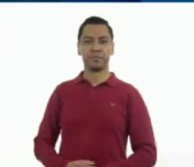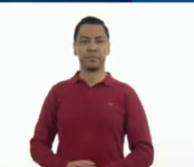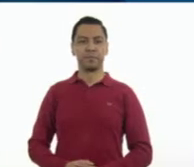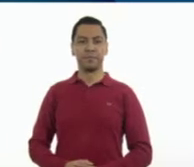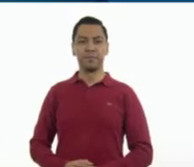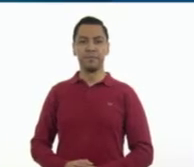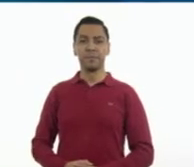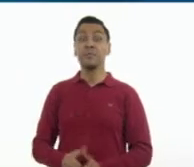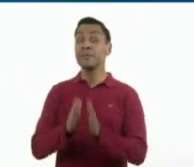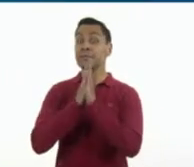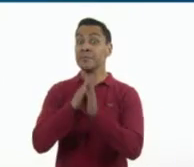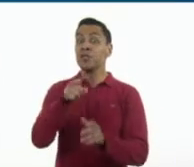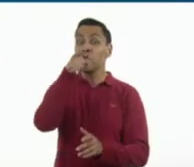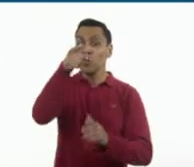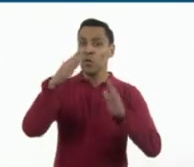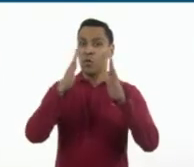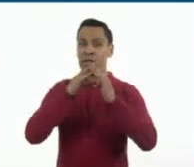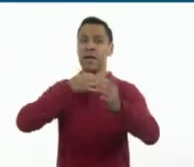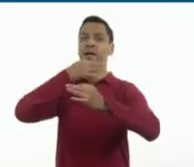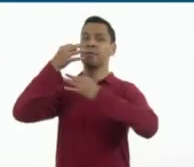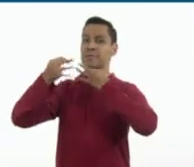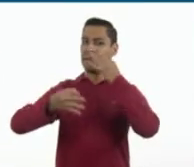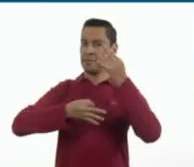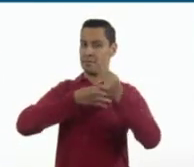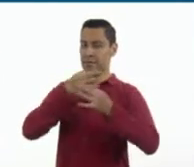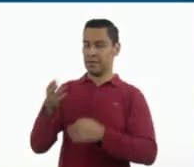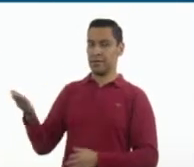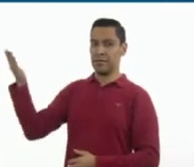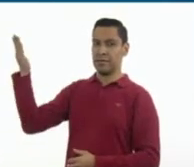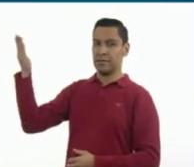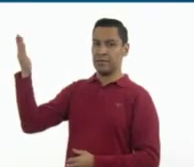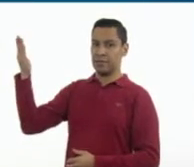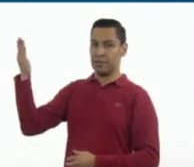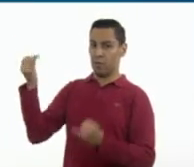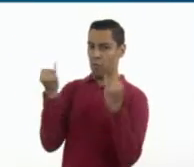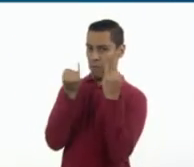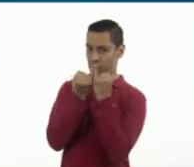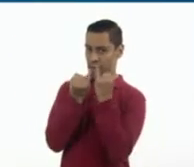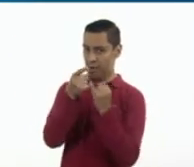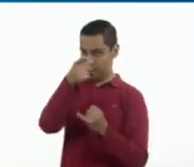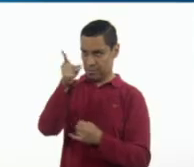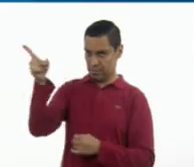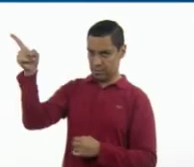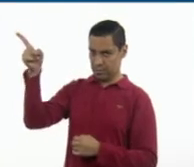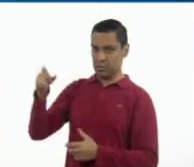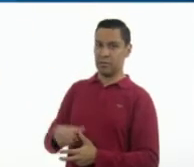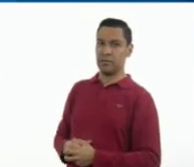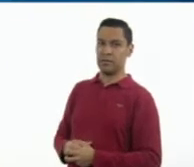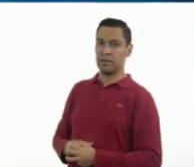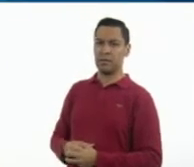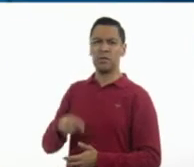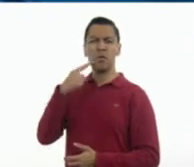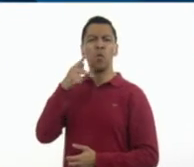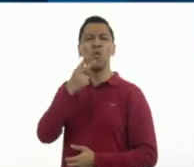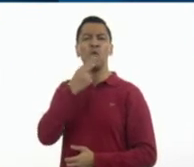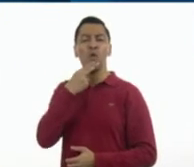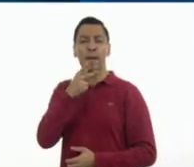Por favor, alumnos en casa, vamos a verlos. Claro, ambos usan la palabra